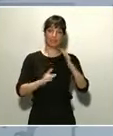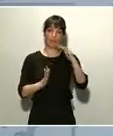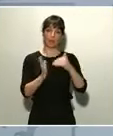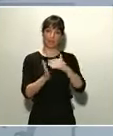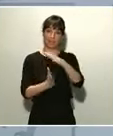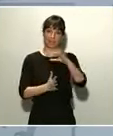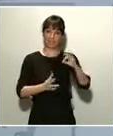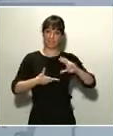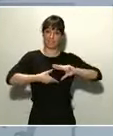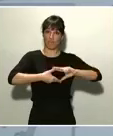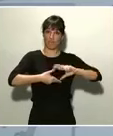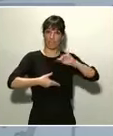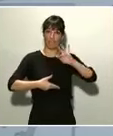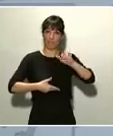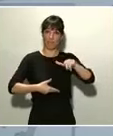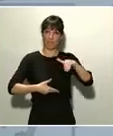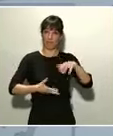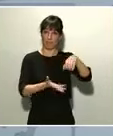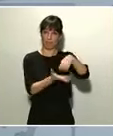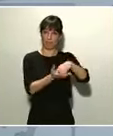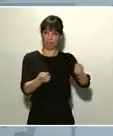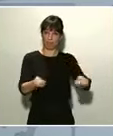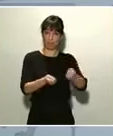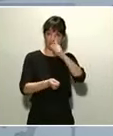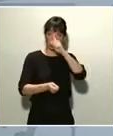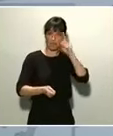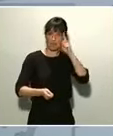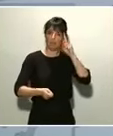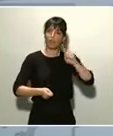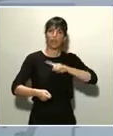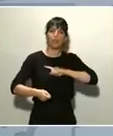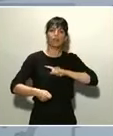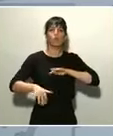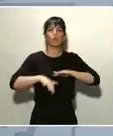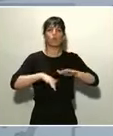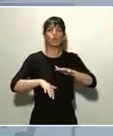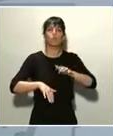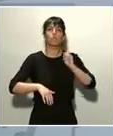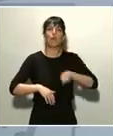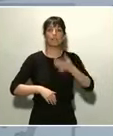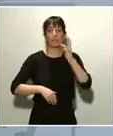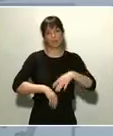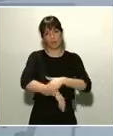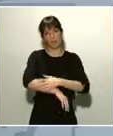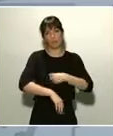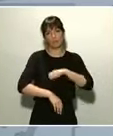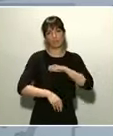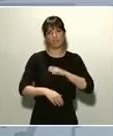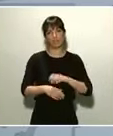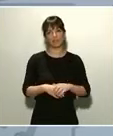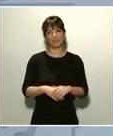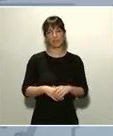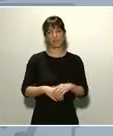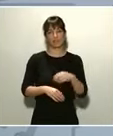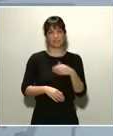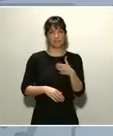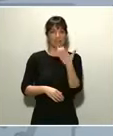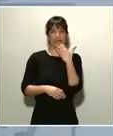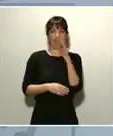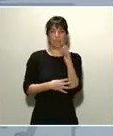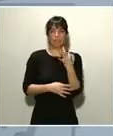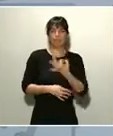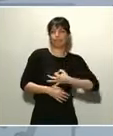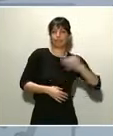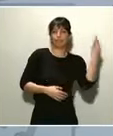de ferias de Madrid, el ejército ha actuado por orden del gobierno de España. Y creo que ese es el mayor ejemplo, el ejemplo